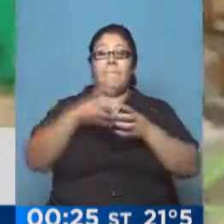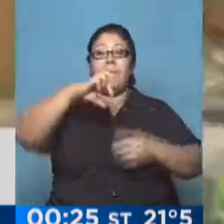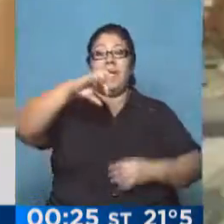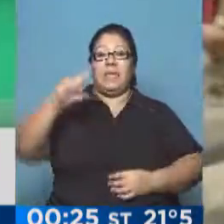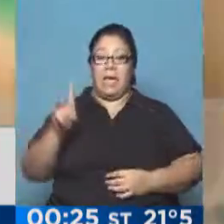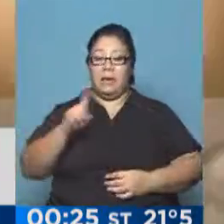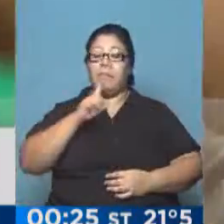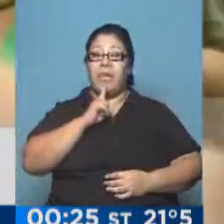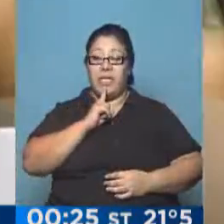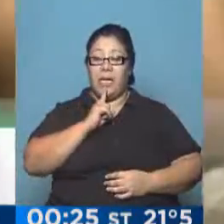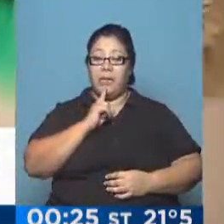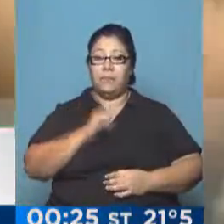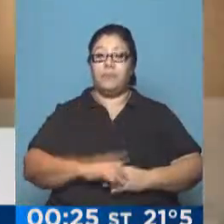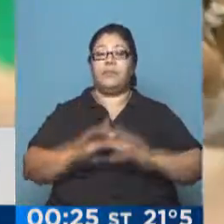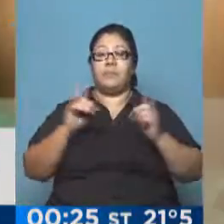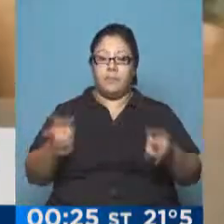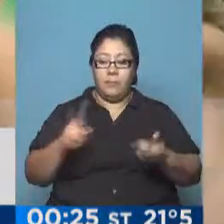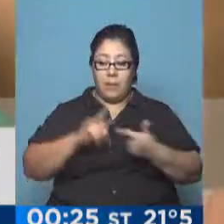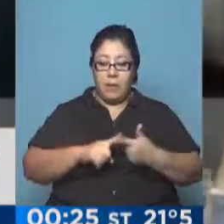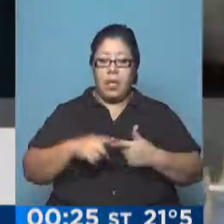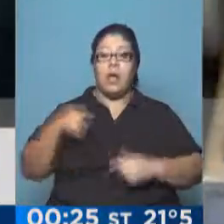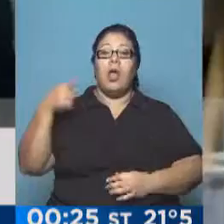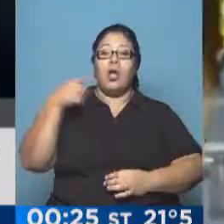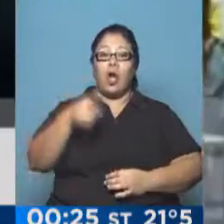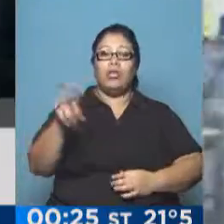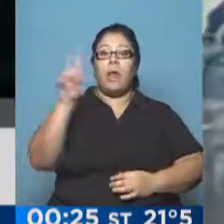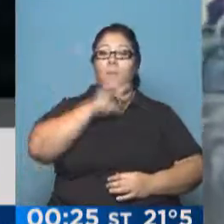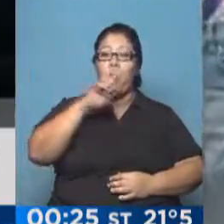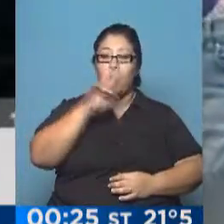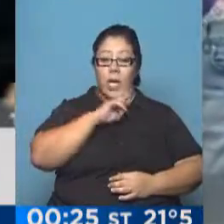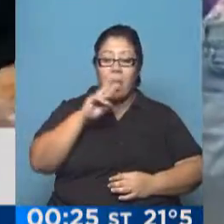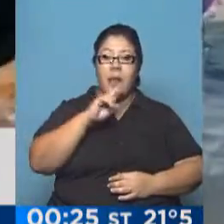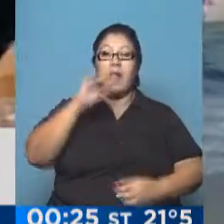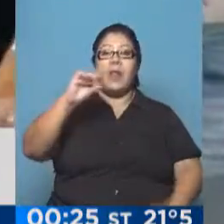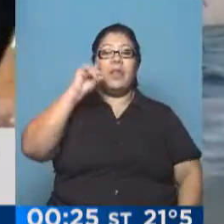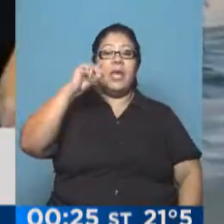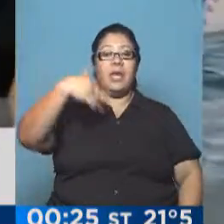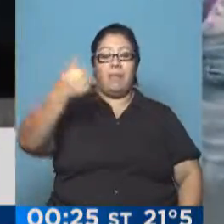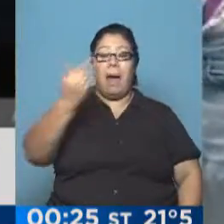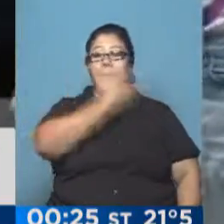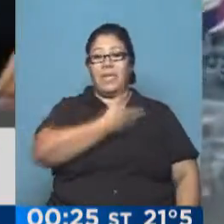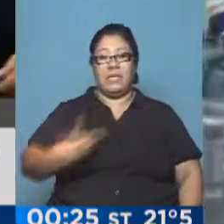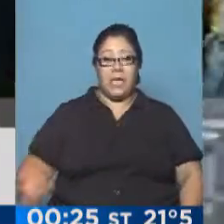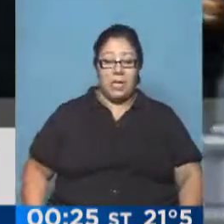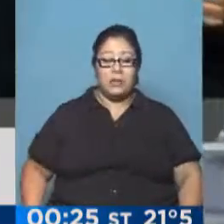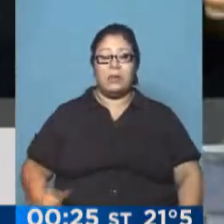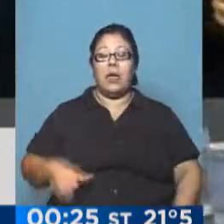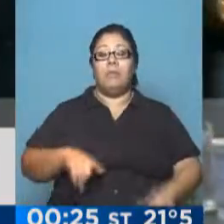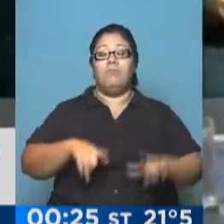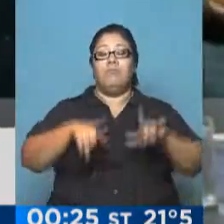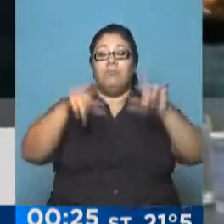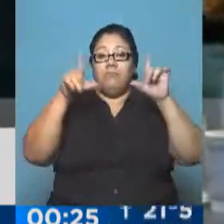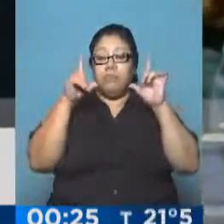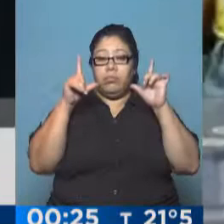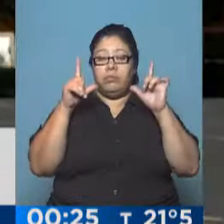rechazo a la figura de la Presidenta, cuya popularidad ha bajado mucho en Brasil últimamente, pero que también tienen